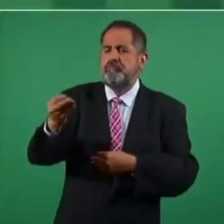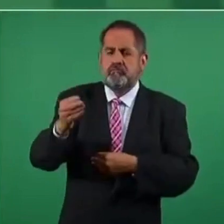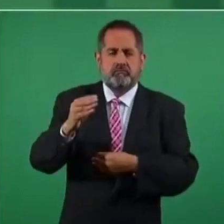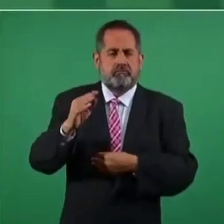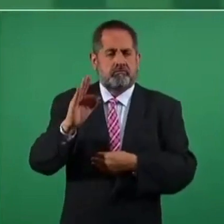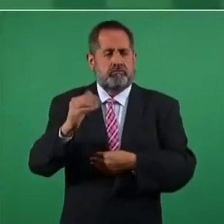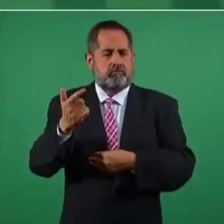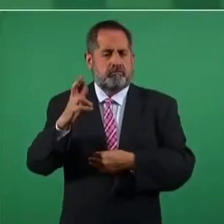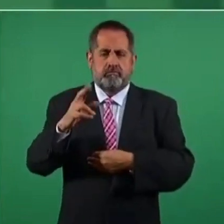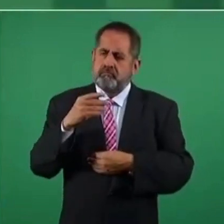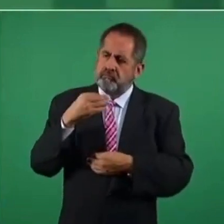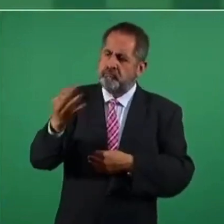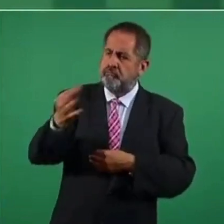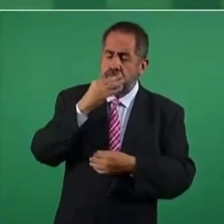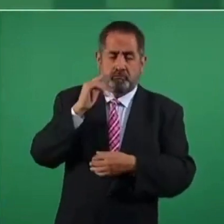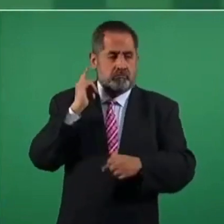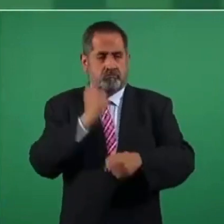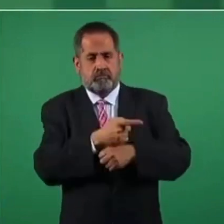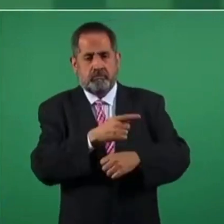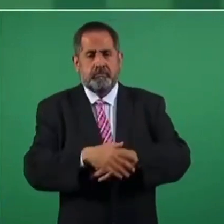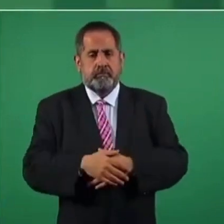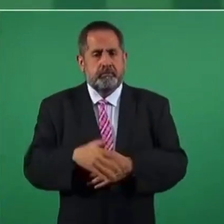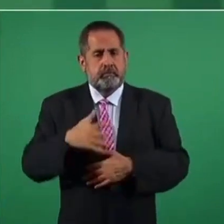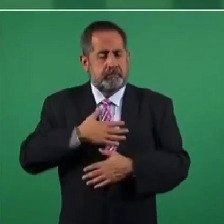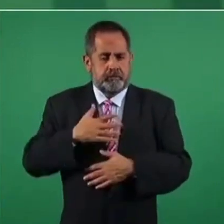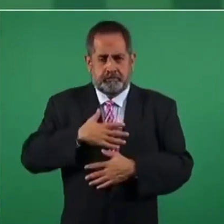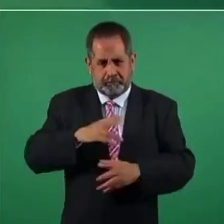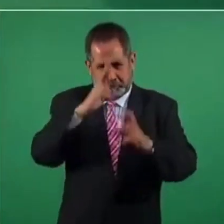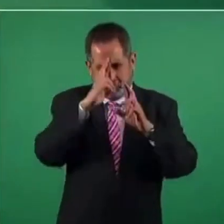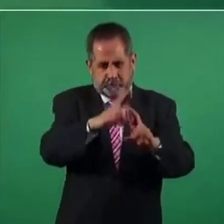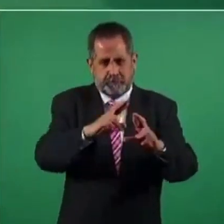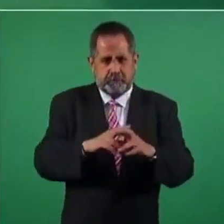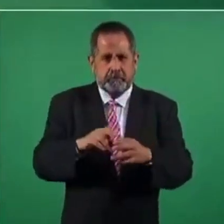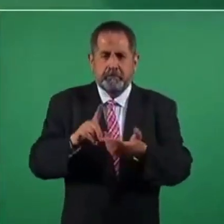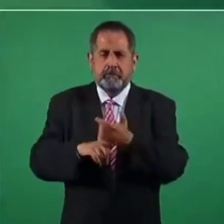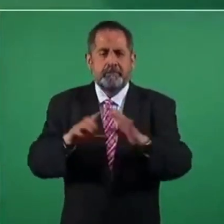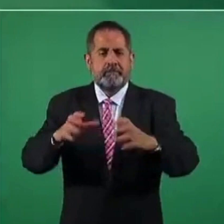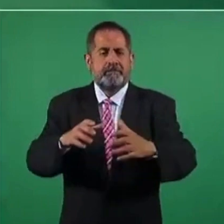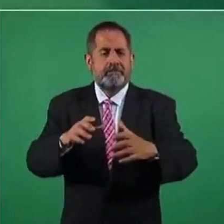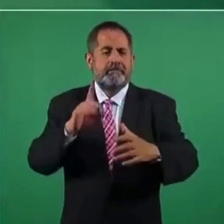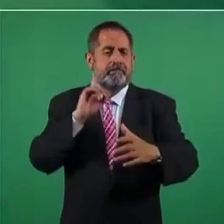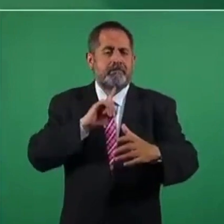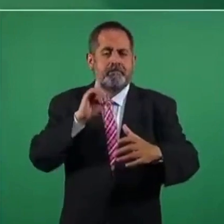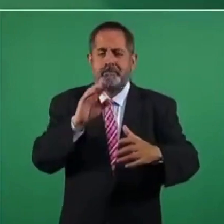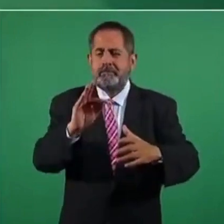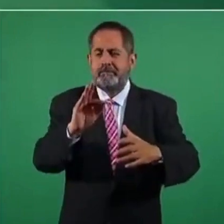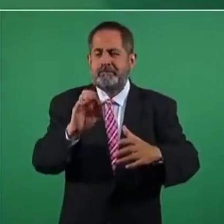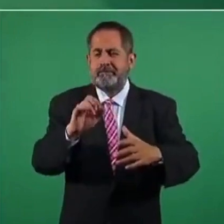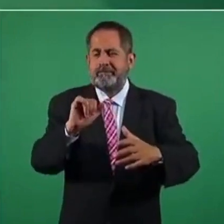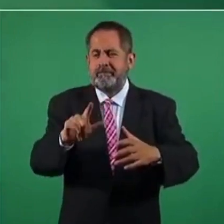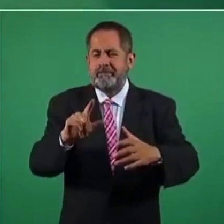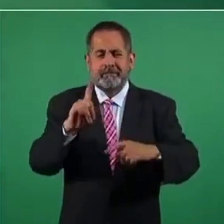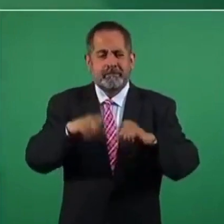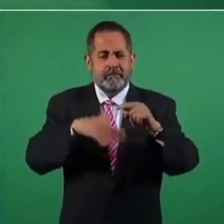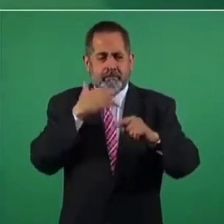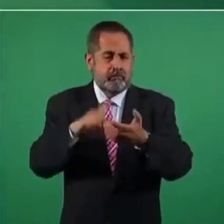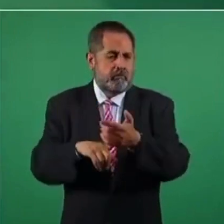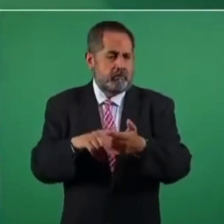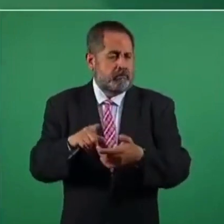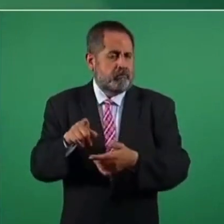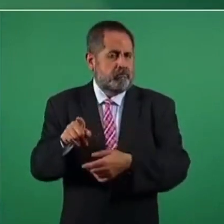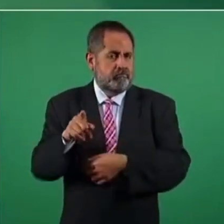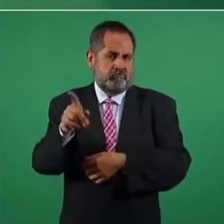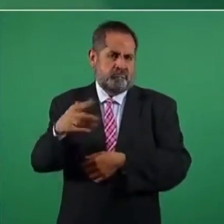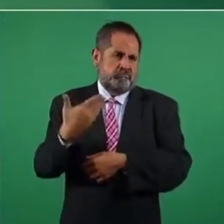correspondientes. Yo tengo un enorme respeto por la fiscal anticorrupción, me parece una persona, la doctora Mejango es una persona íntegra,